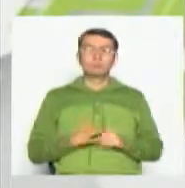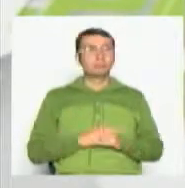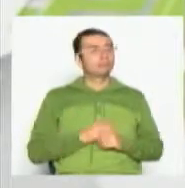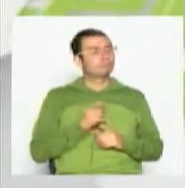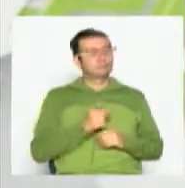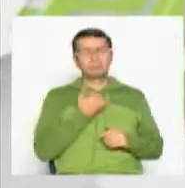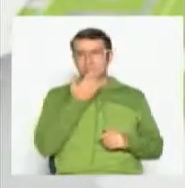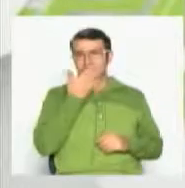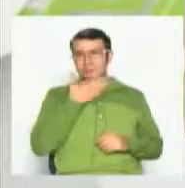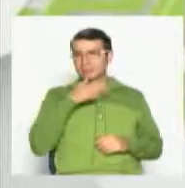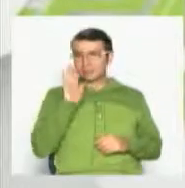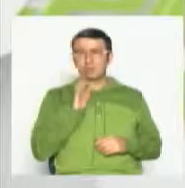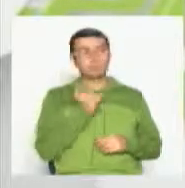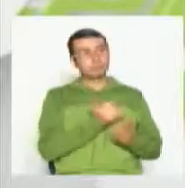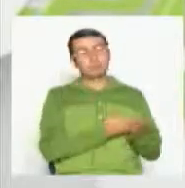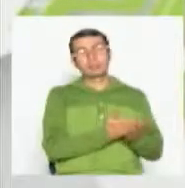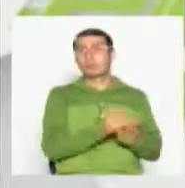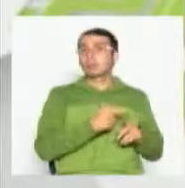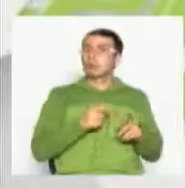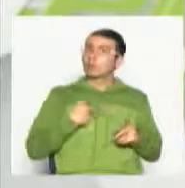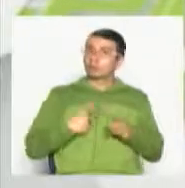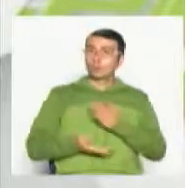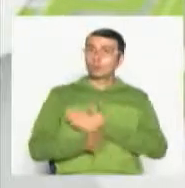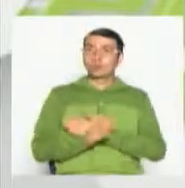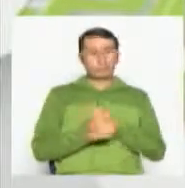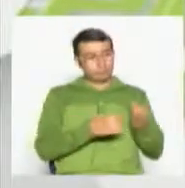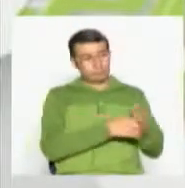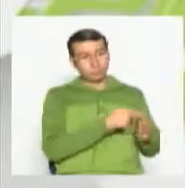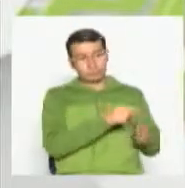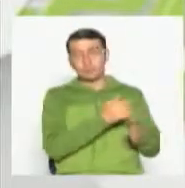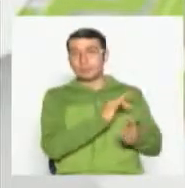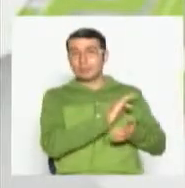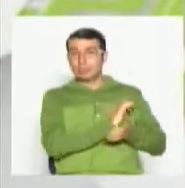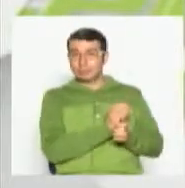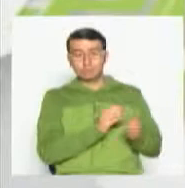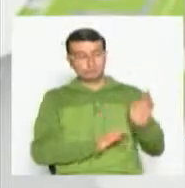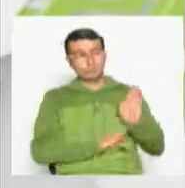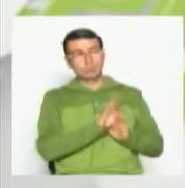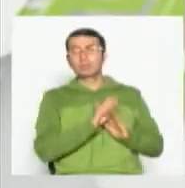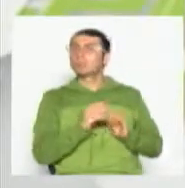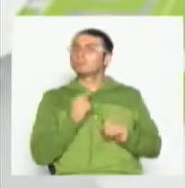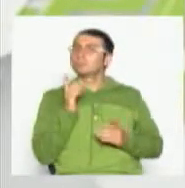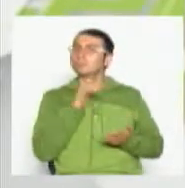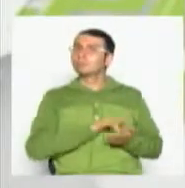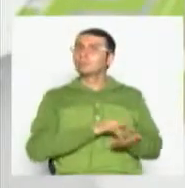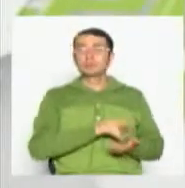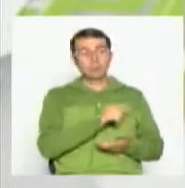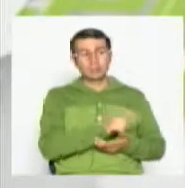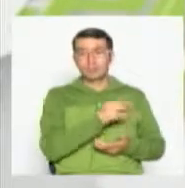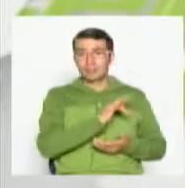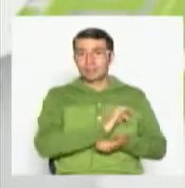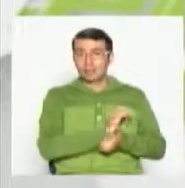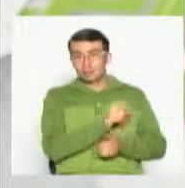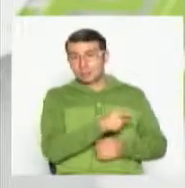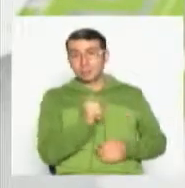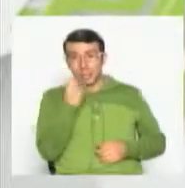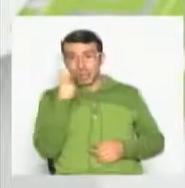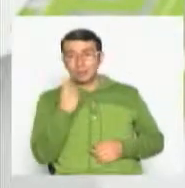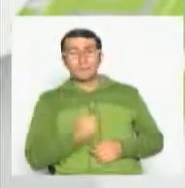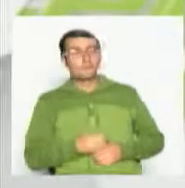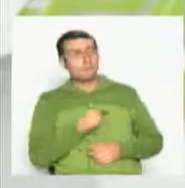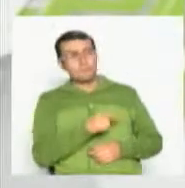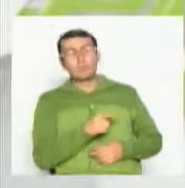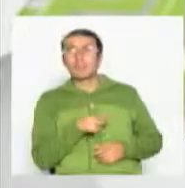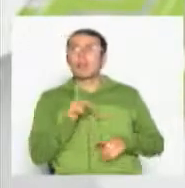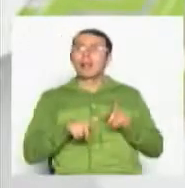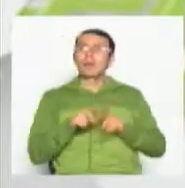pasé por ahí, pero sigo siendo de Telecafé, pues aquí estoy, ¿cierto? Y cuando Telecafé en algún momento sienta que para alguno de